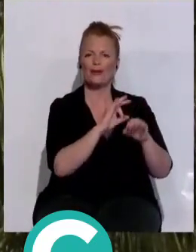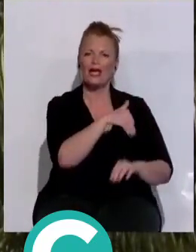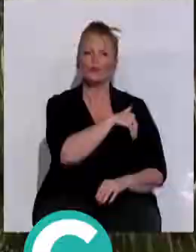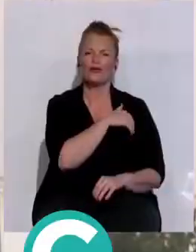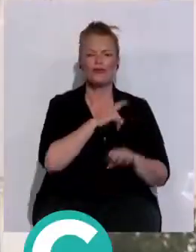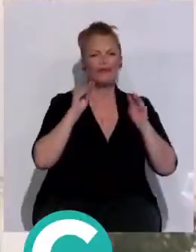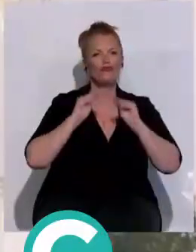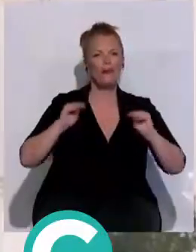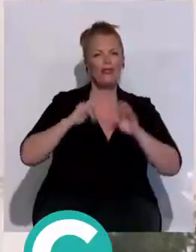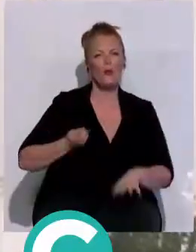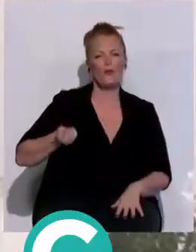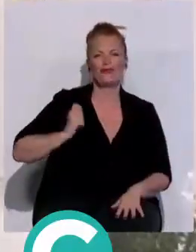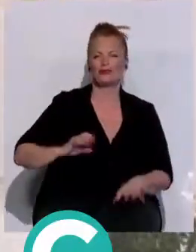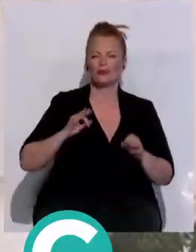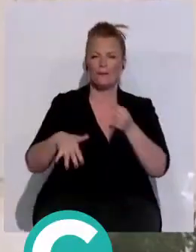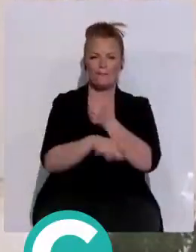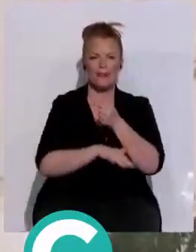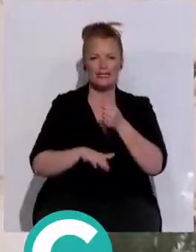formación profesional básica.